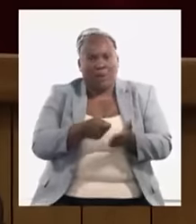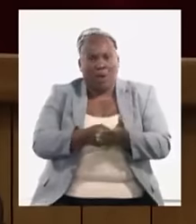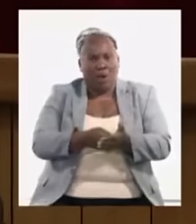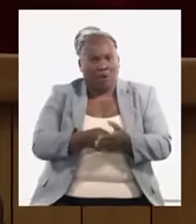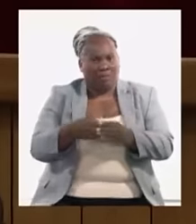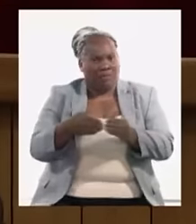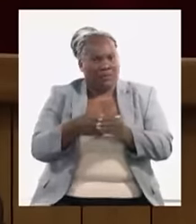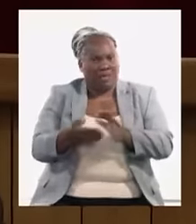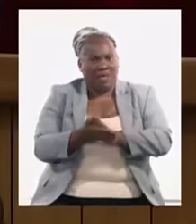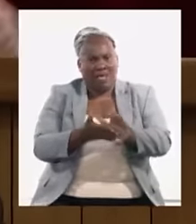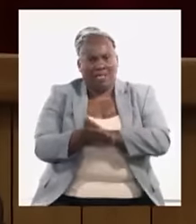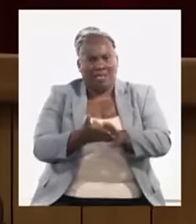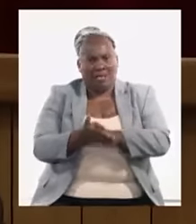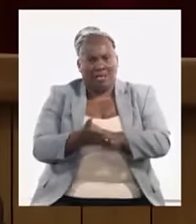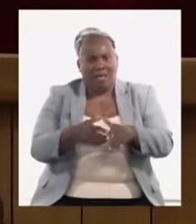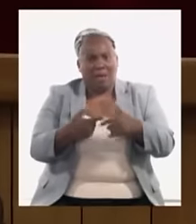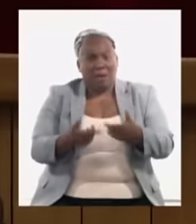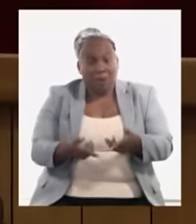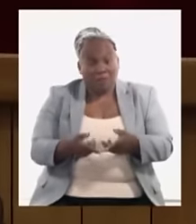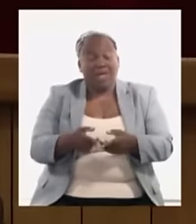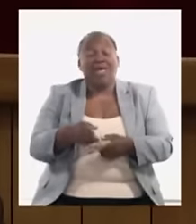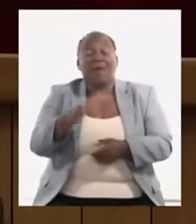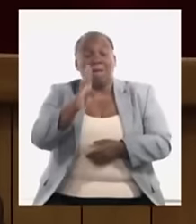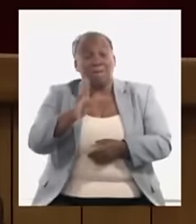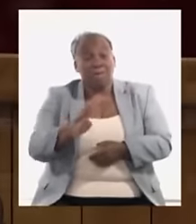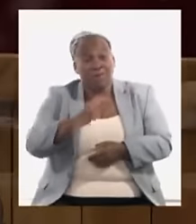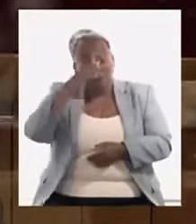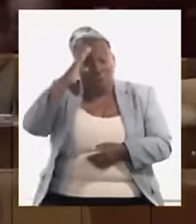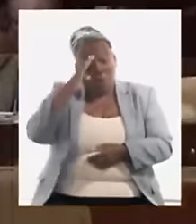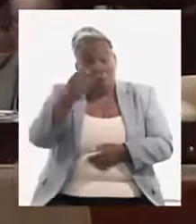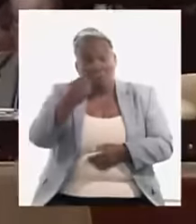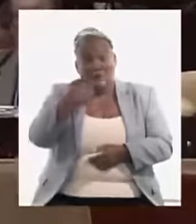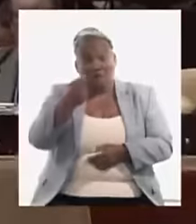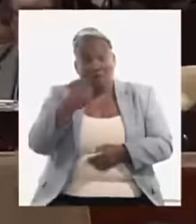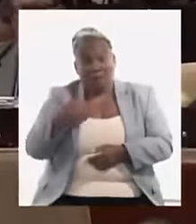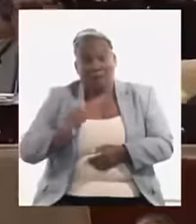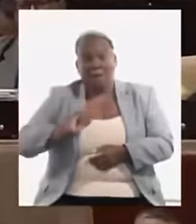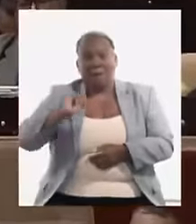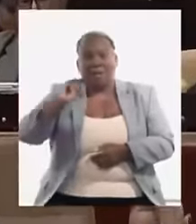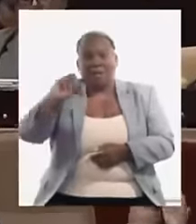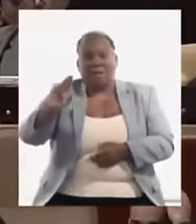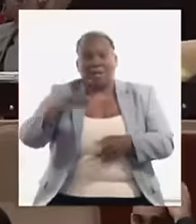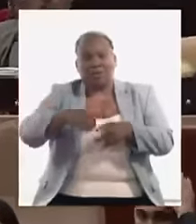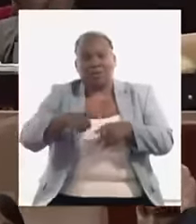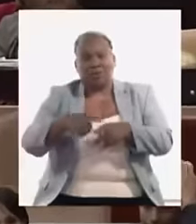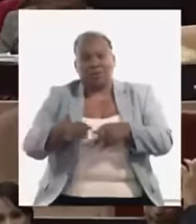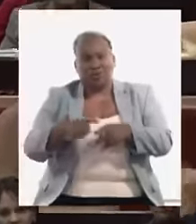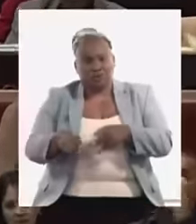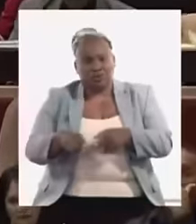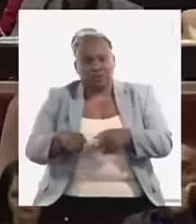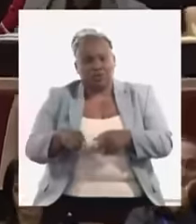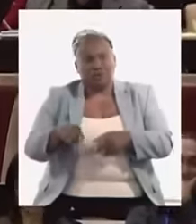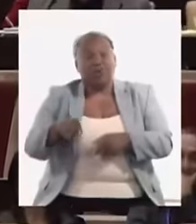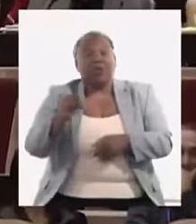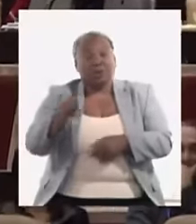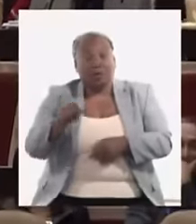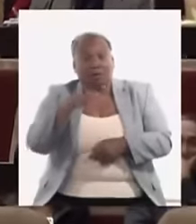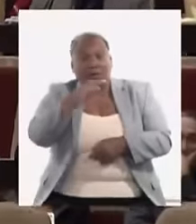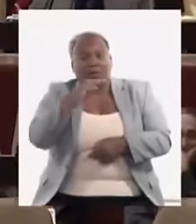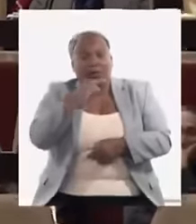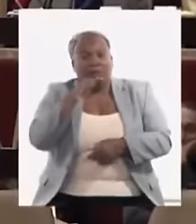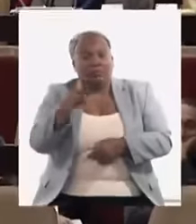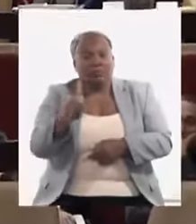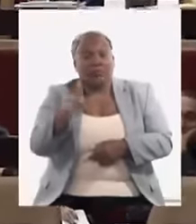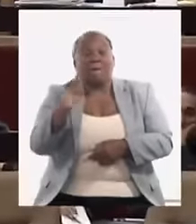¿por qué? porque vio Cuba Pharma envió productos de la biotecnología a Bielorruso y con eso se pagó